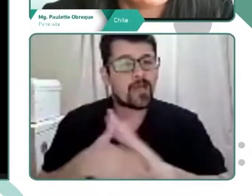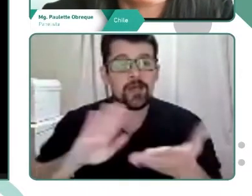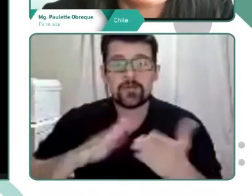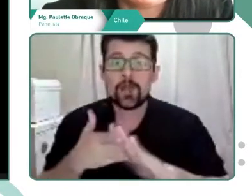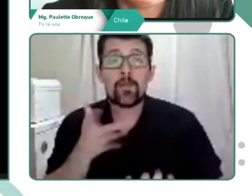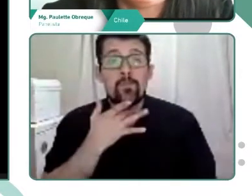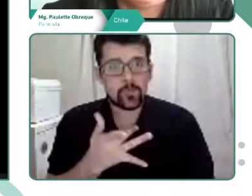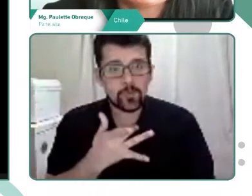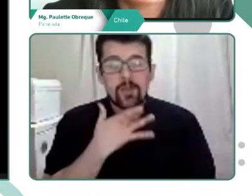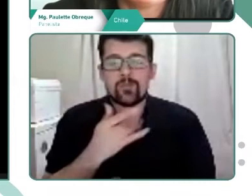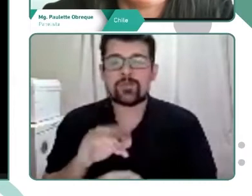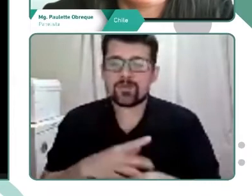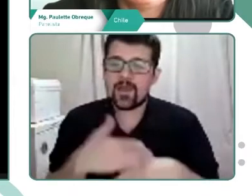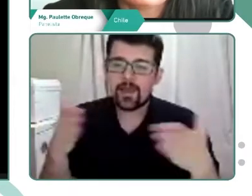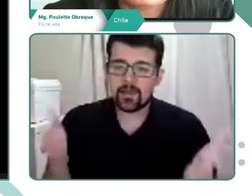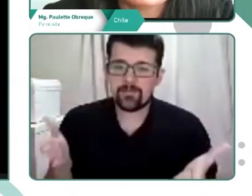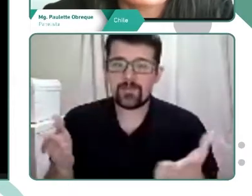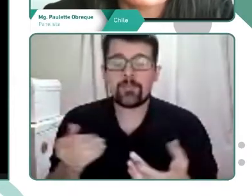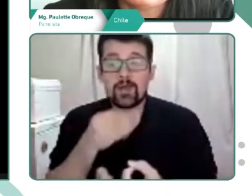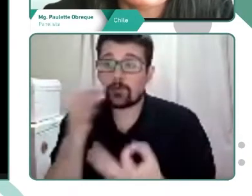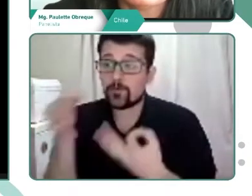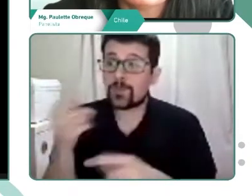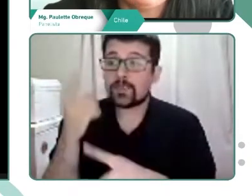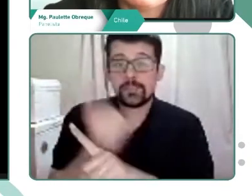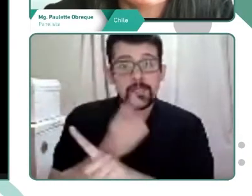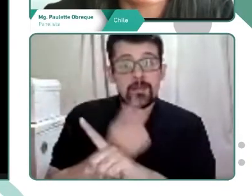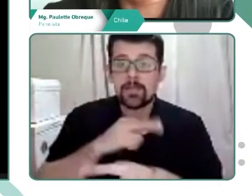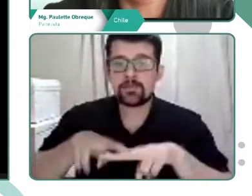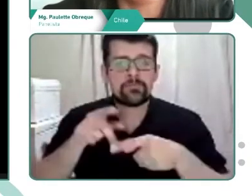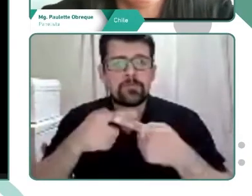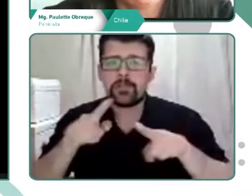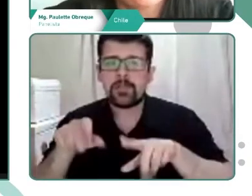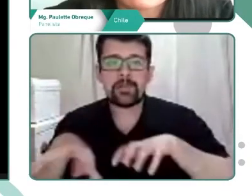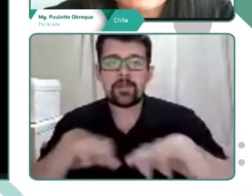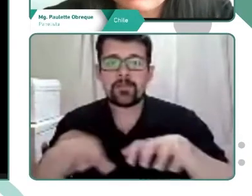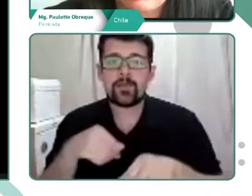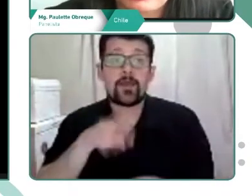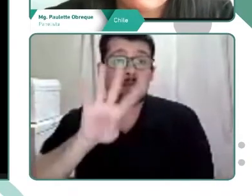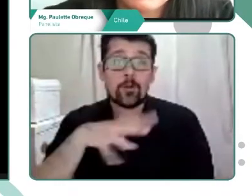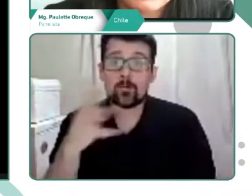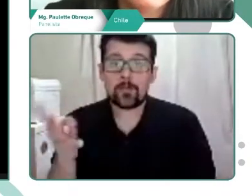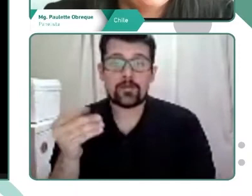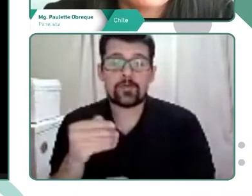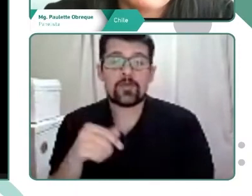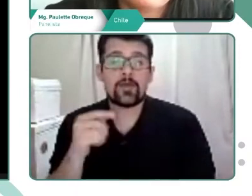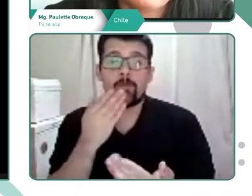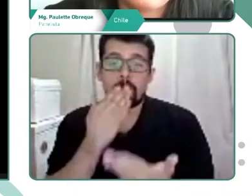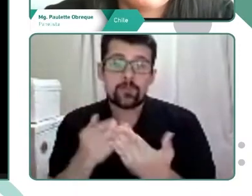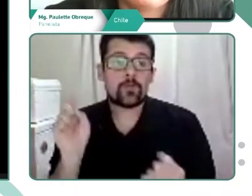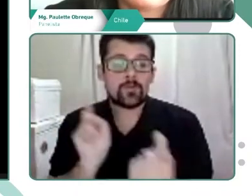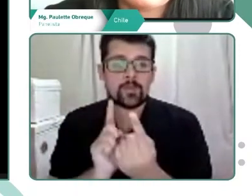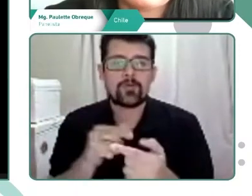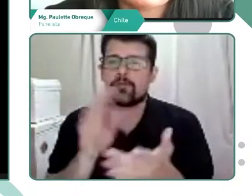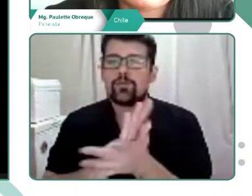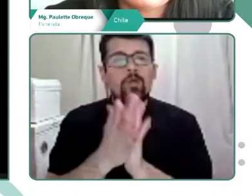Porque abre un espacio para discutir, resolver dudas y realizar distintas actividades en el horario sincrónico. Por supuesto,